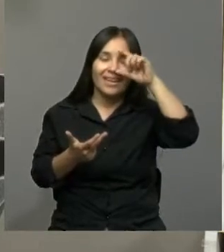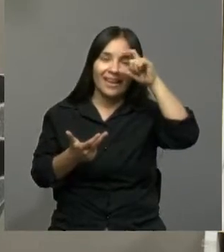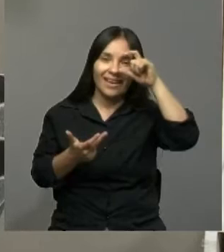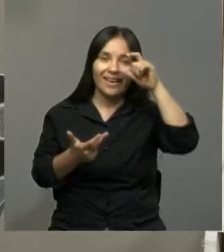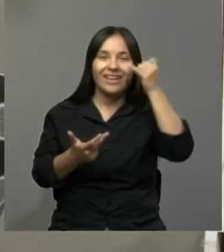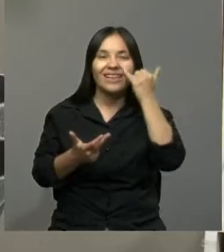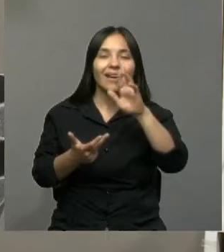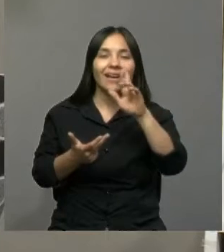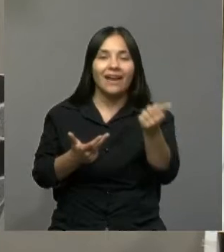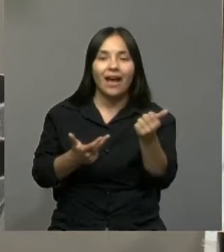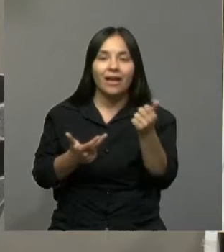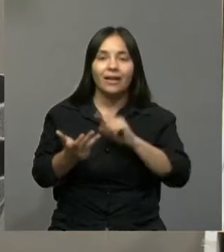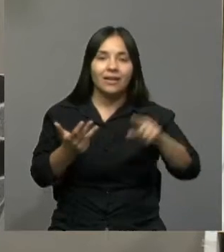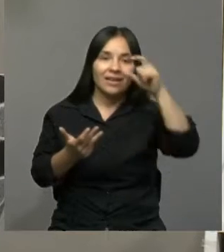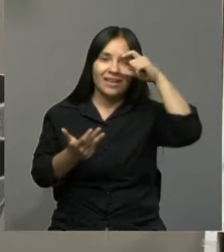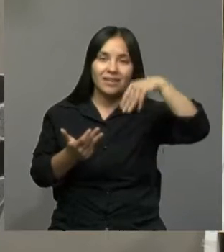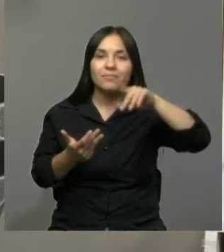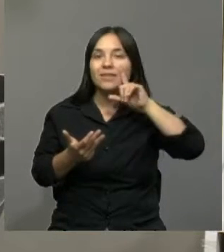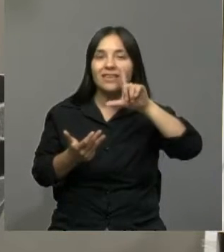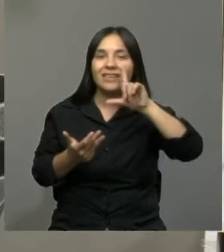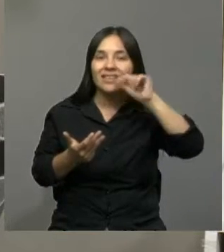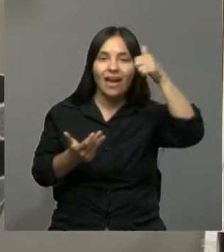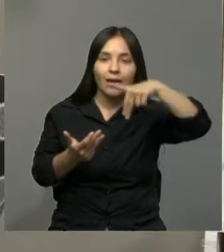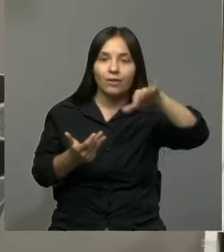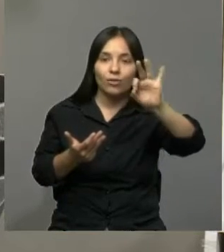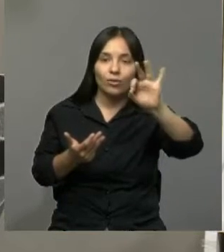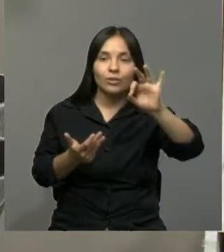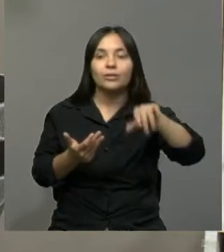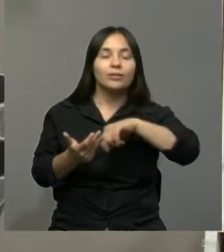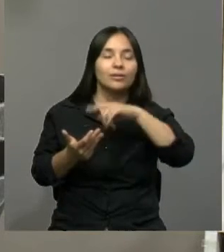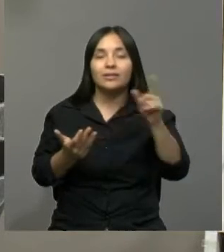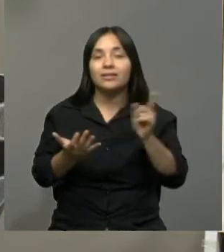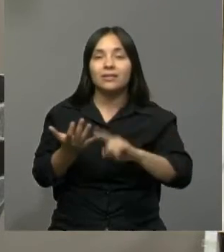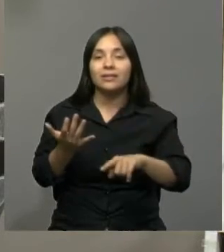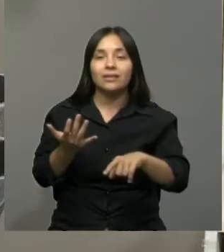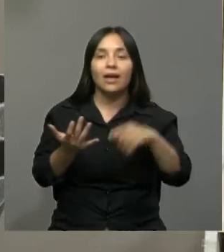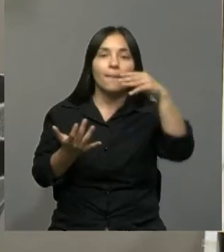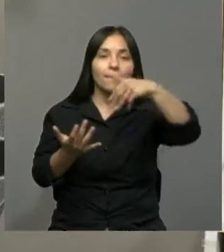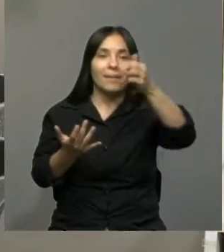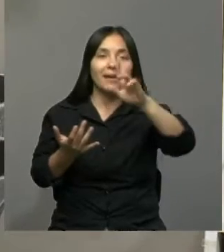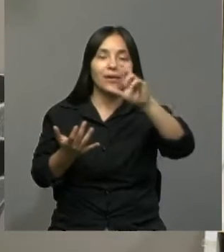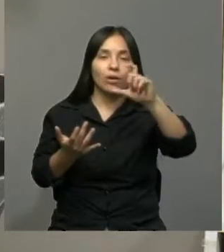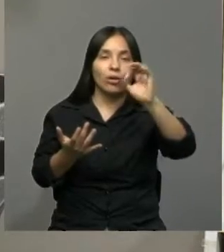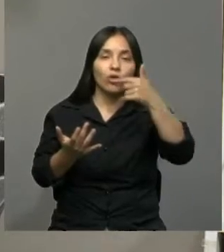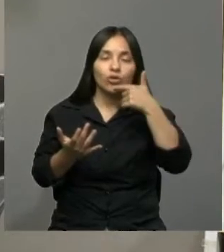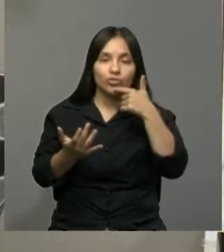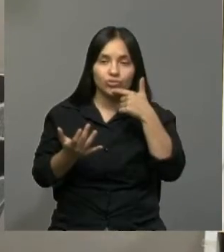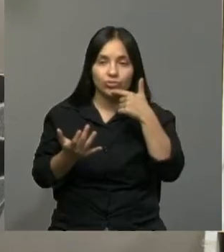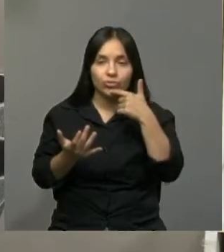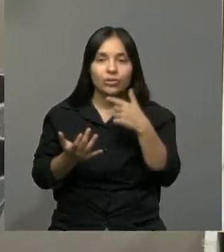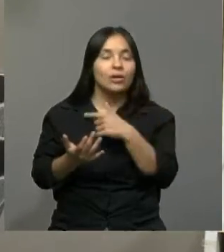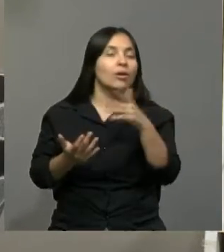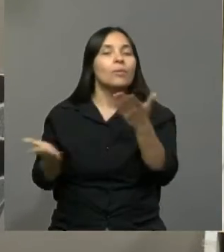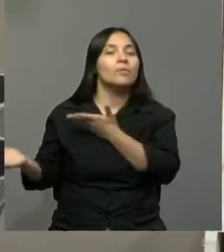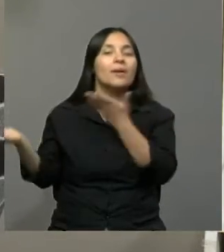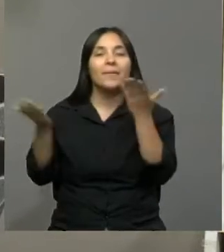está? Emiliano Pereira. Me gusta porque Francesca se corre. Y también Marcos Verdier. A ver, bienvenidos,